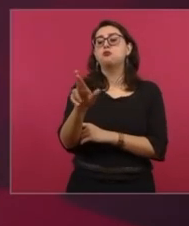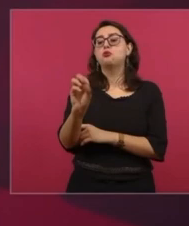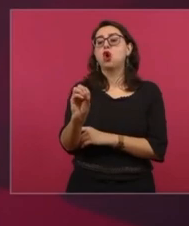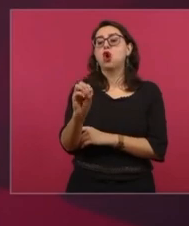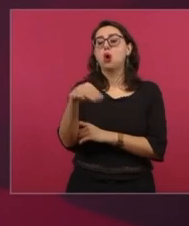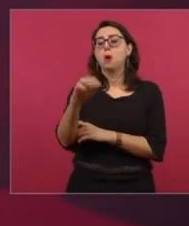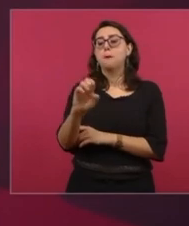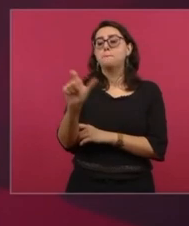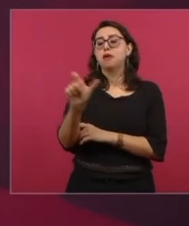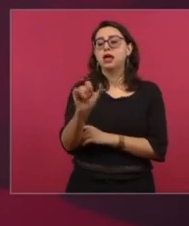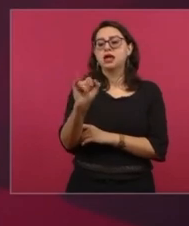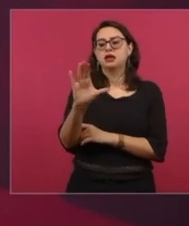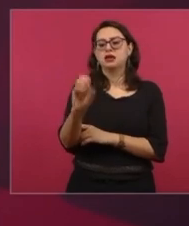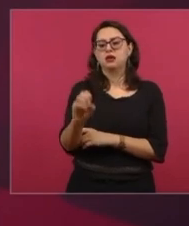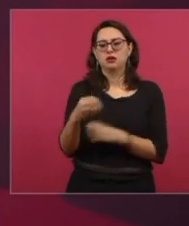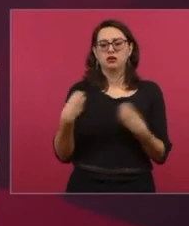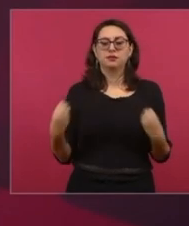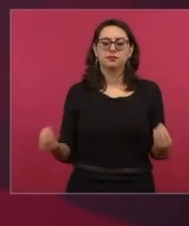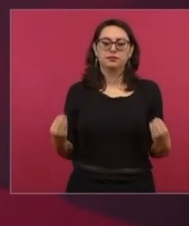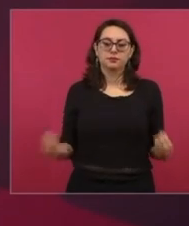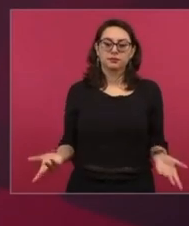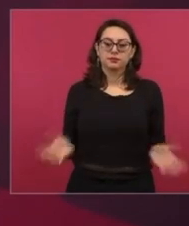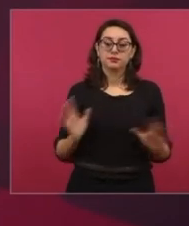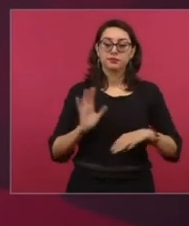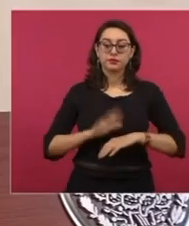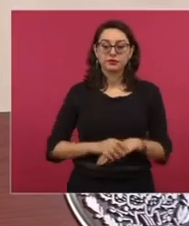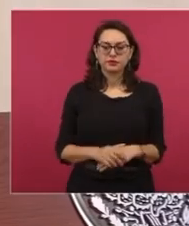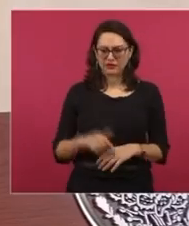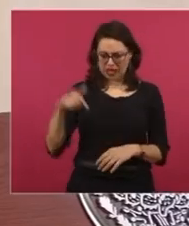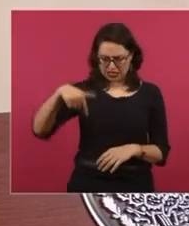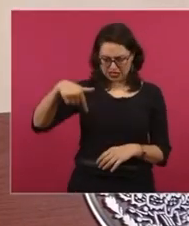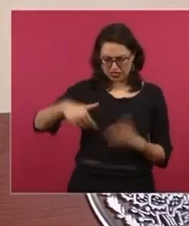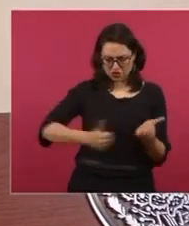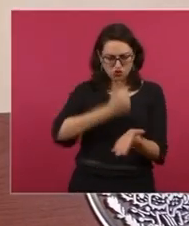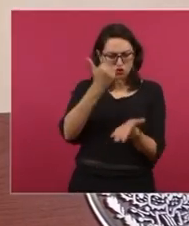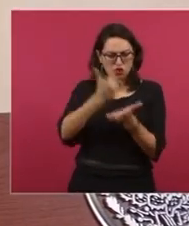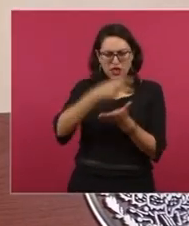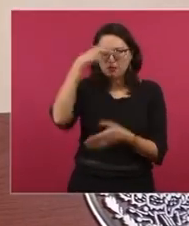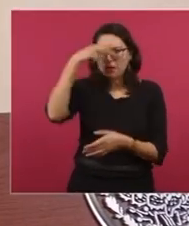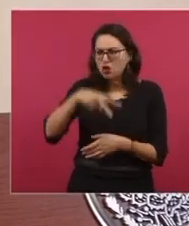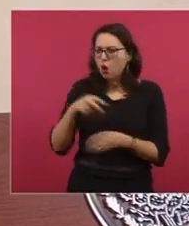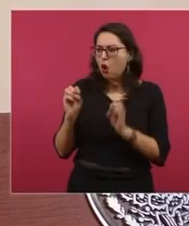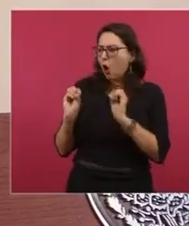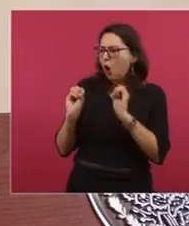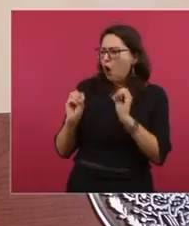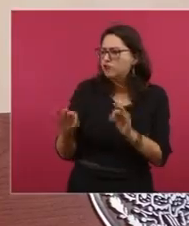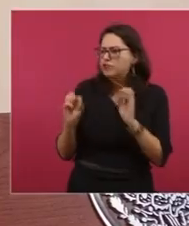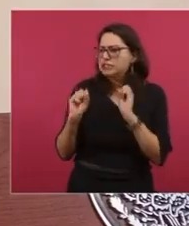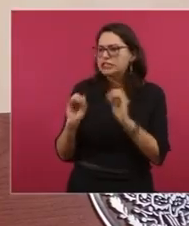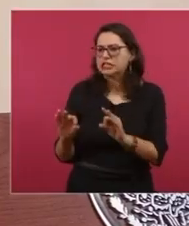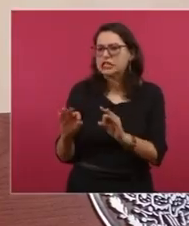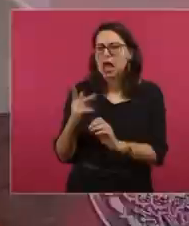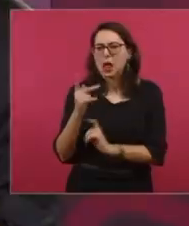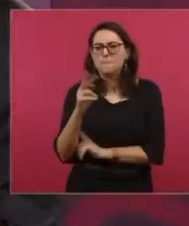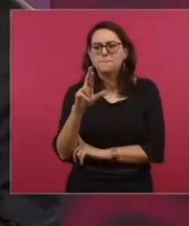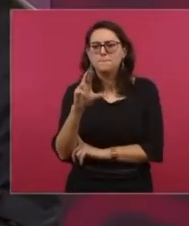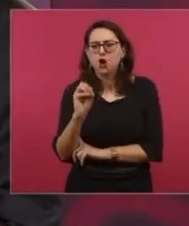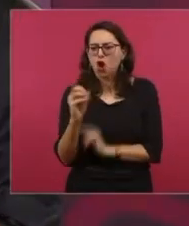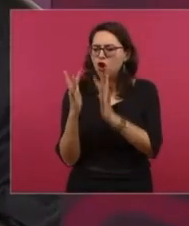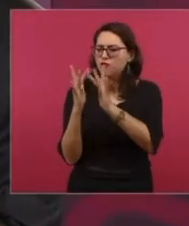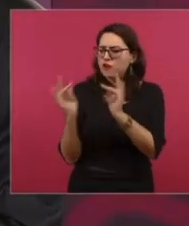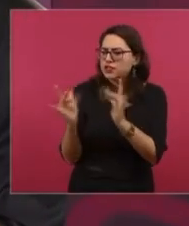Es como si aquí en la ciudad el gobierno francés